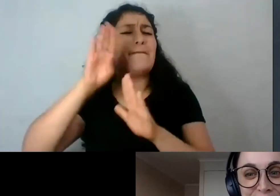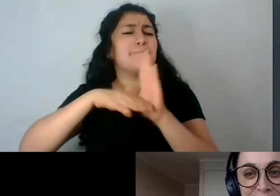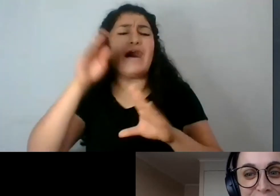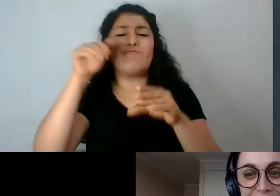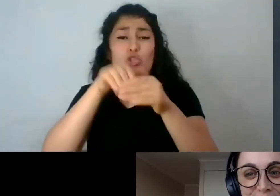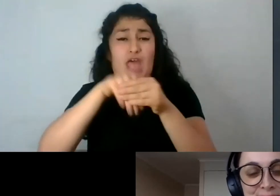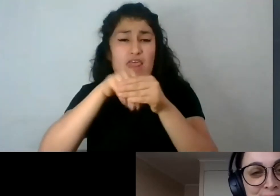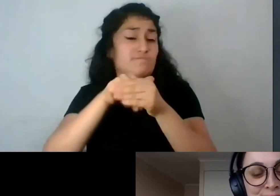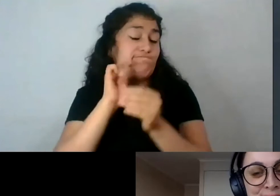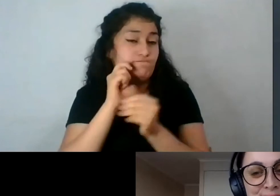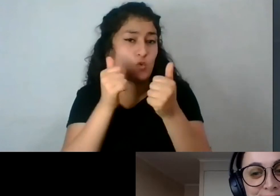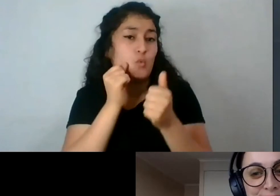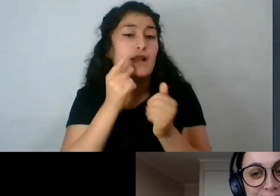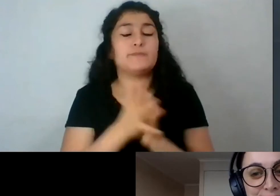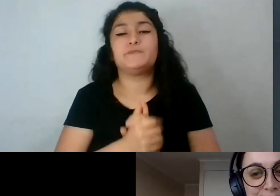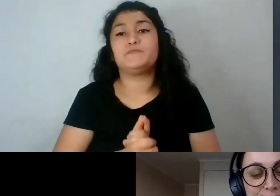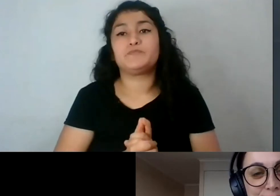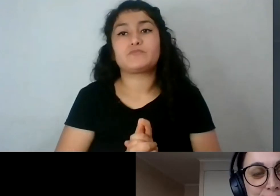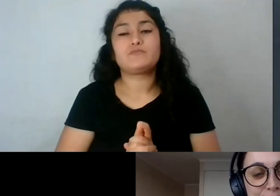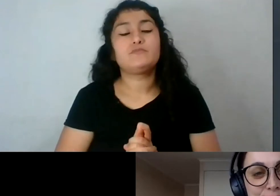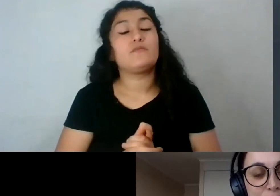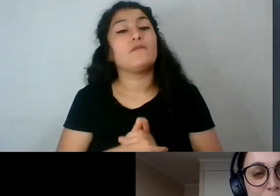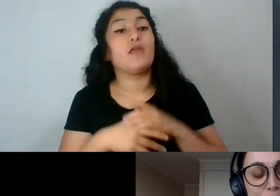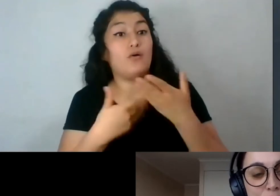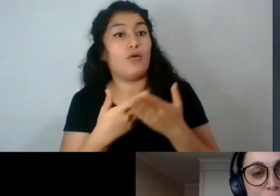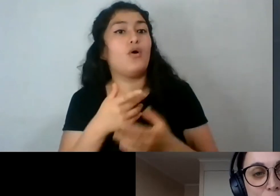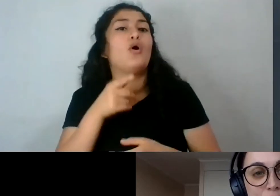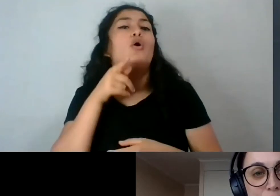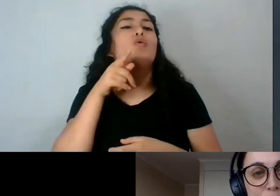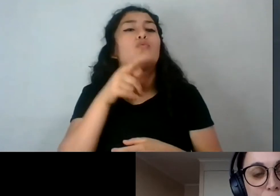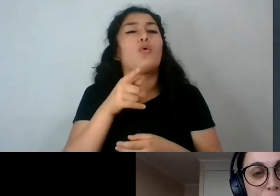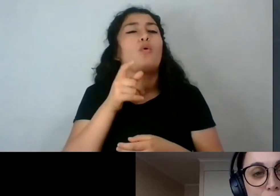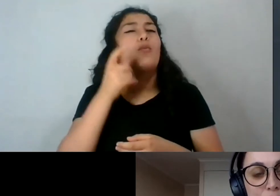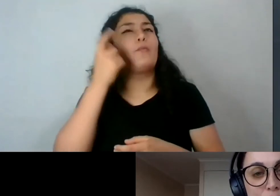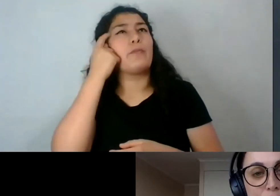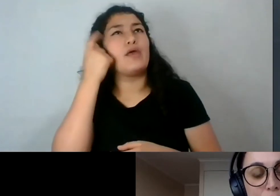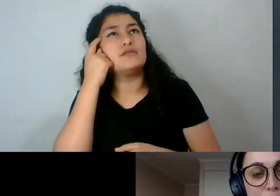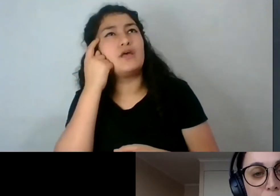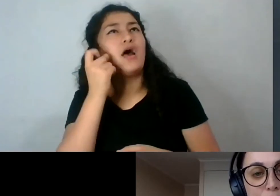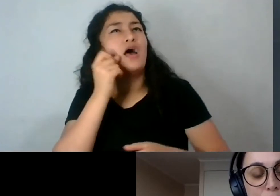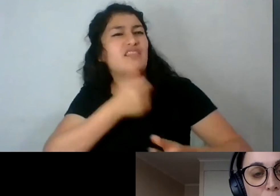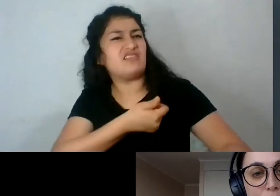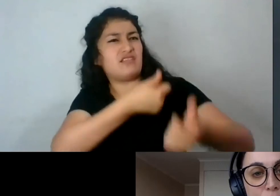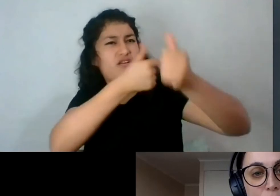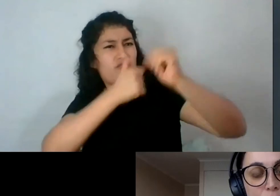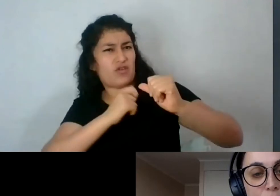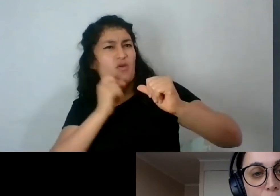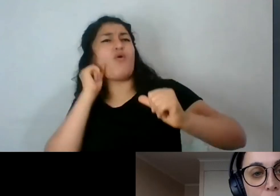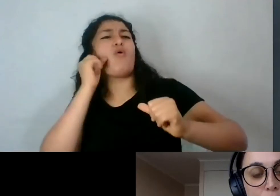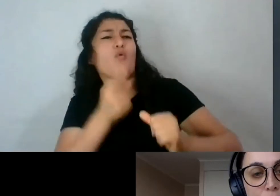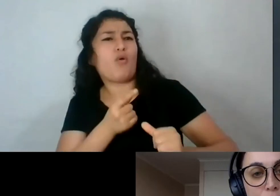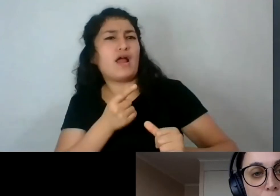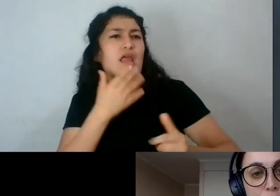Dice así, ¿cuáles son o han sido los mayores desafíos a los que te has enfrentado al abordar la narrativa